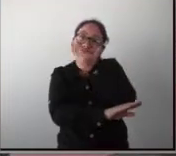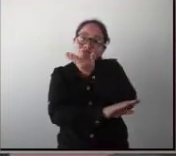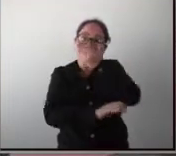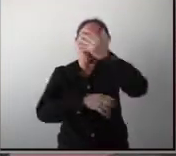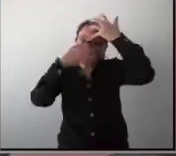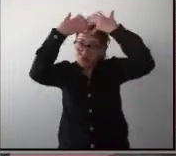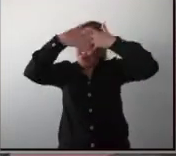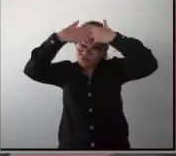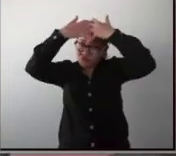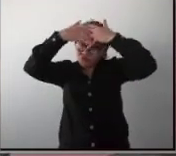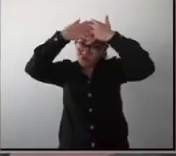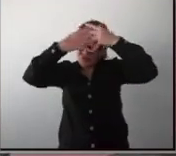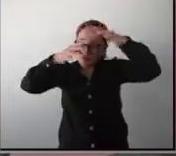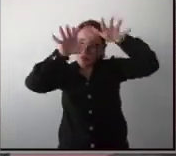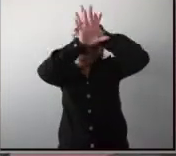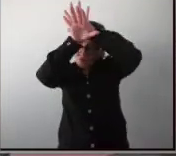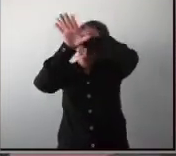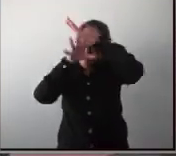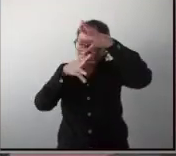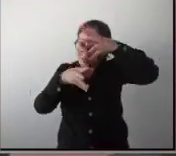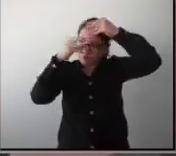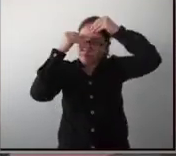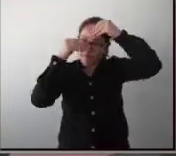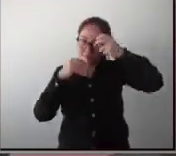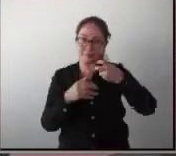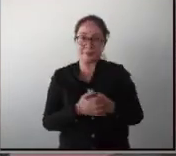plasticidad, que es un proceso de aprendizaje.